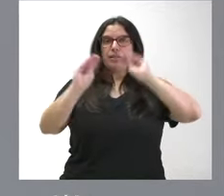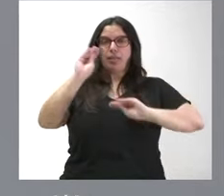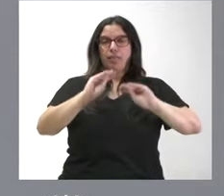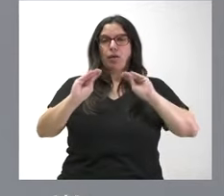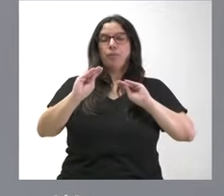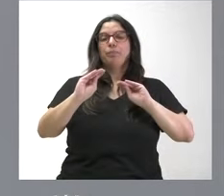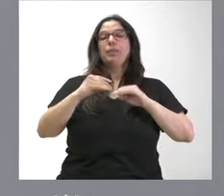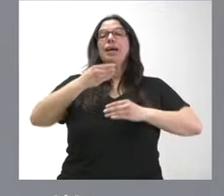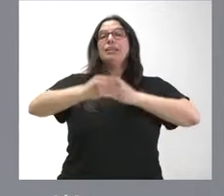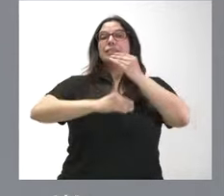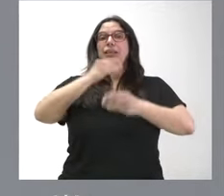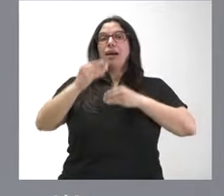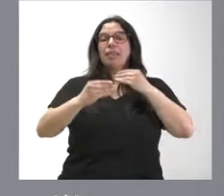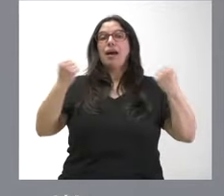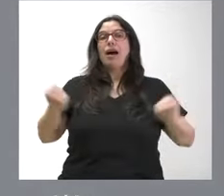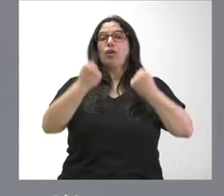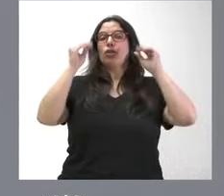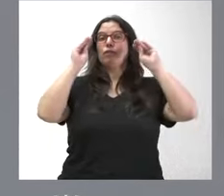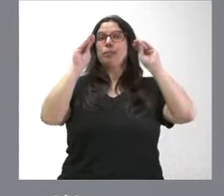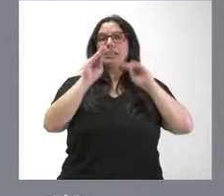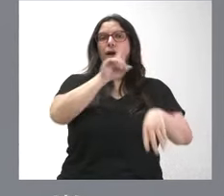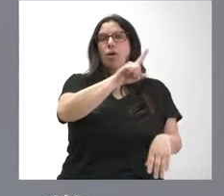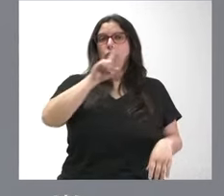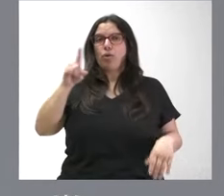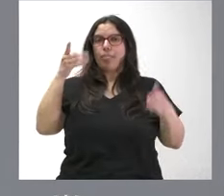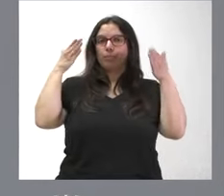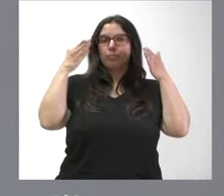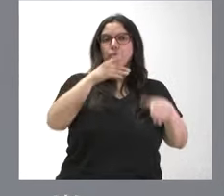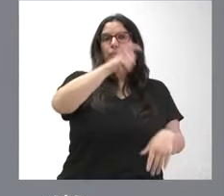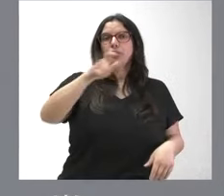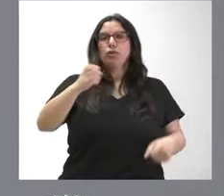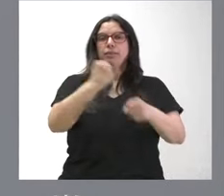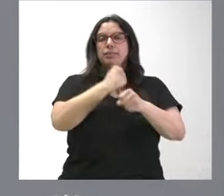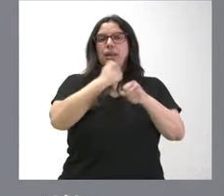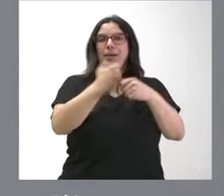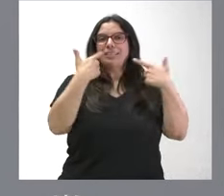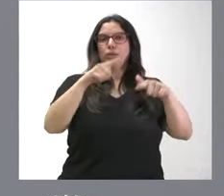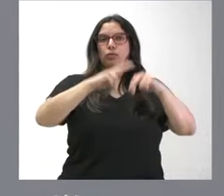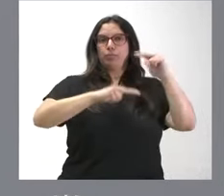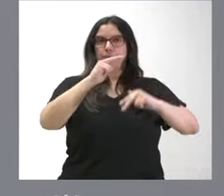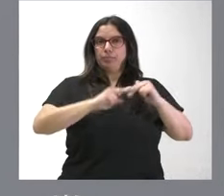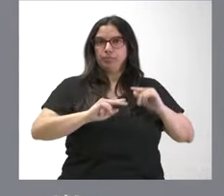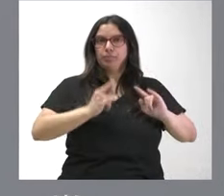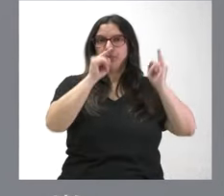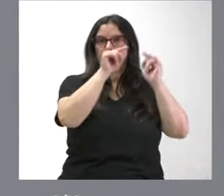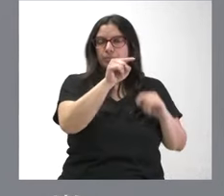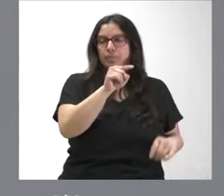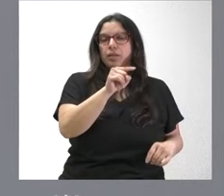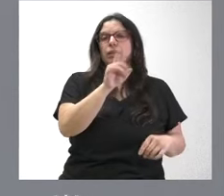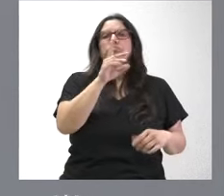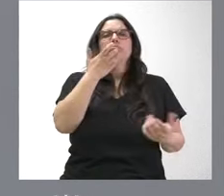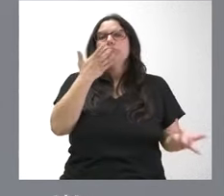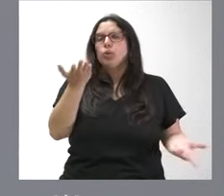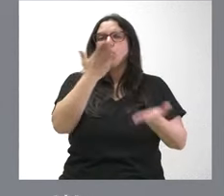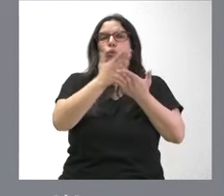Se realizarán 11 acciones formativas dirigidas a trabajadores en el sector de la edificación. Incluye cursos en